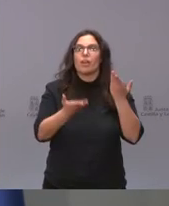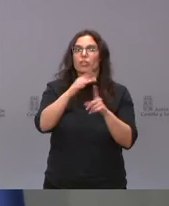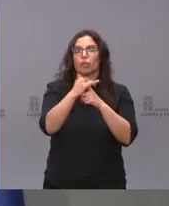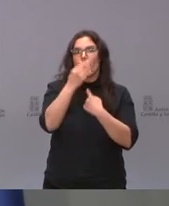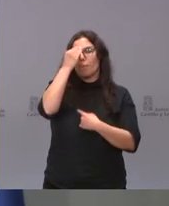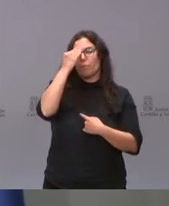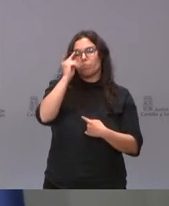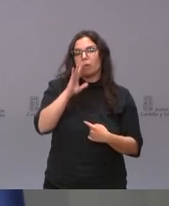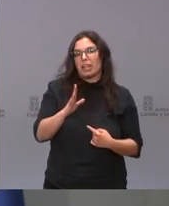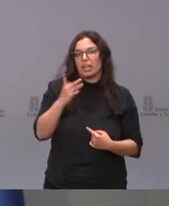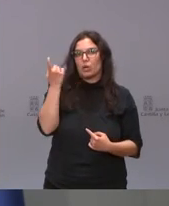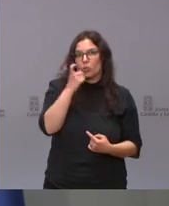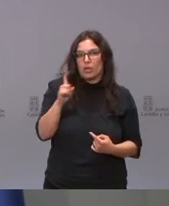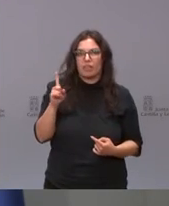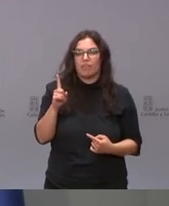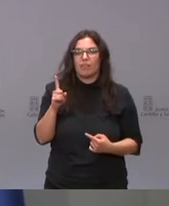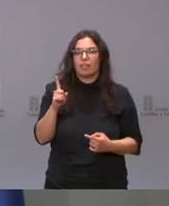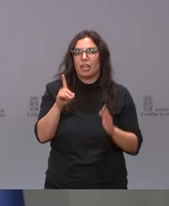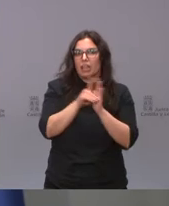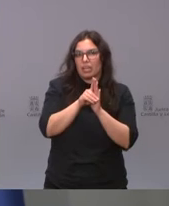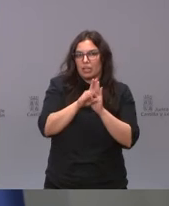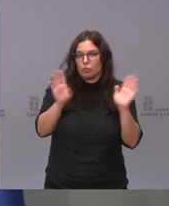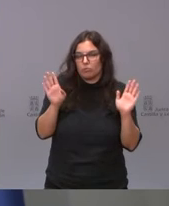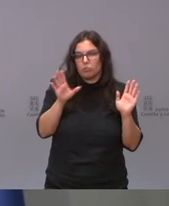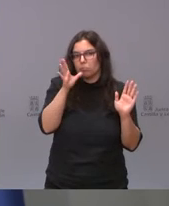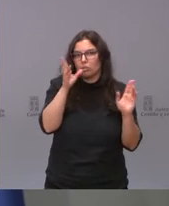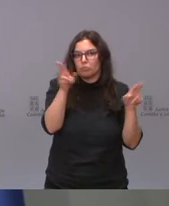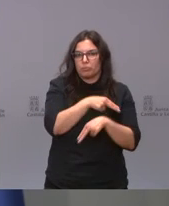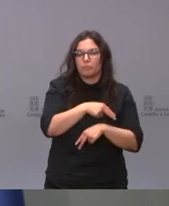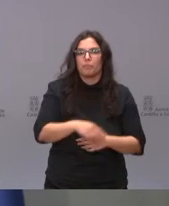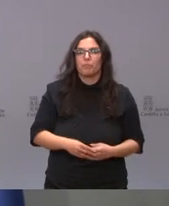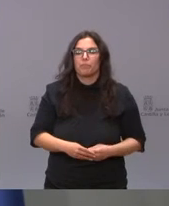necesario la existencia del decreto motivo por el cual se retira